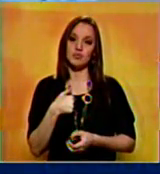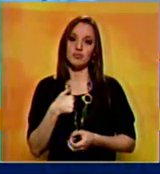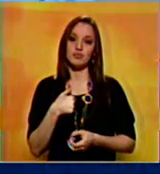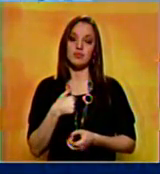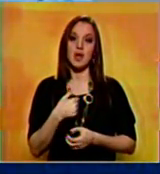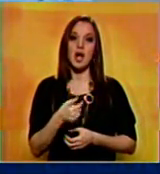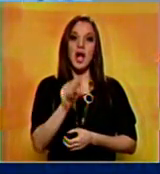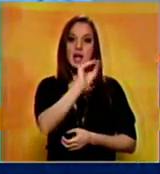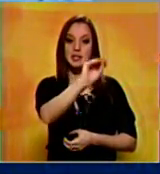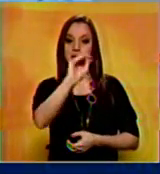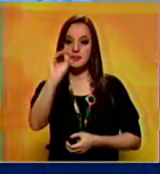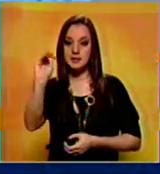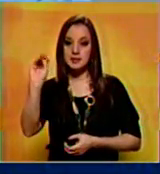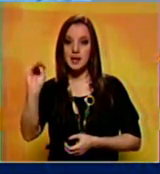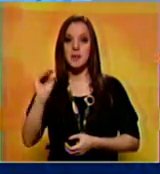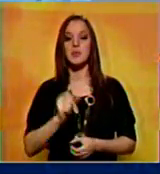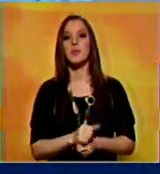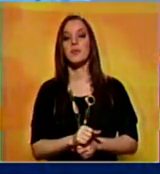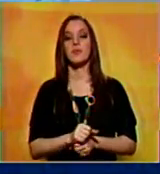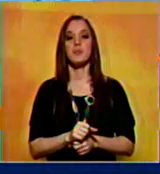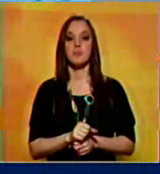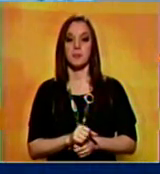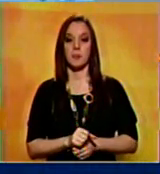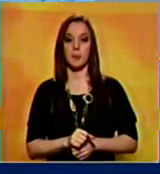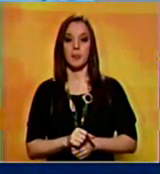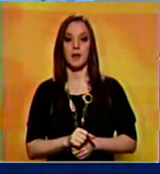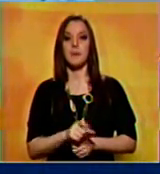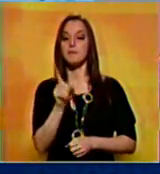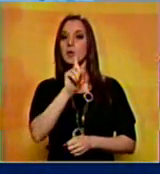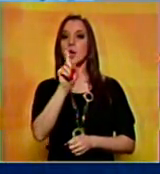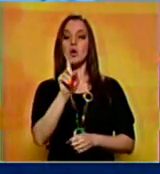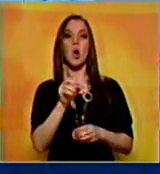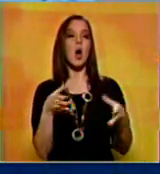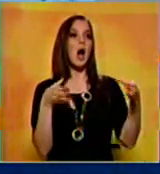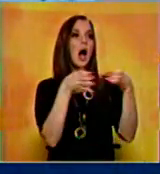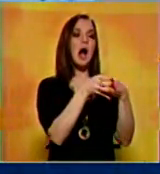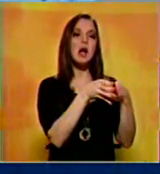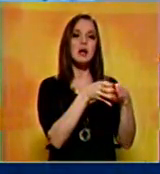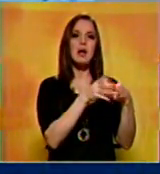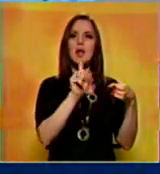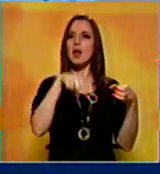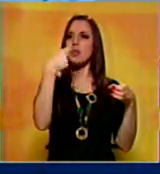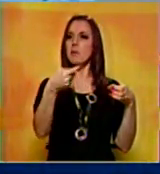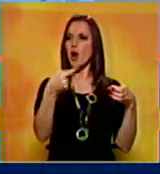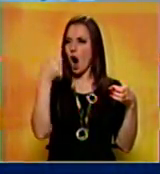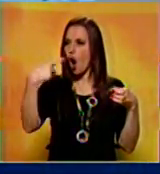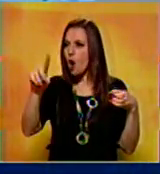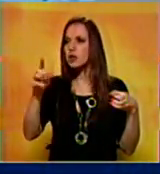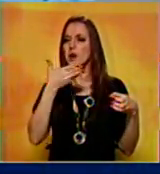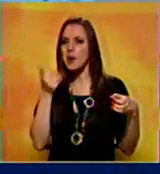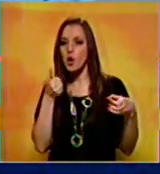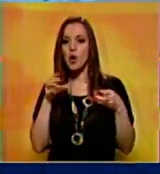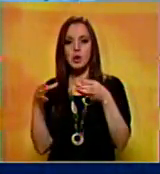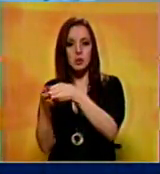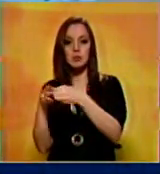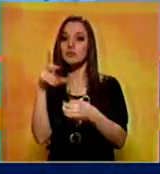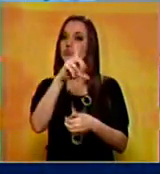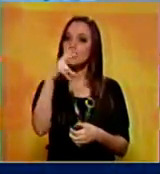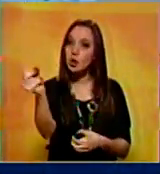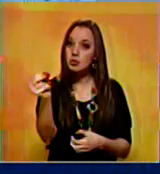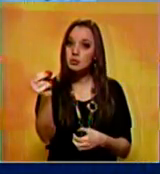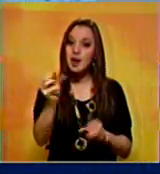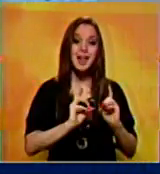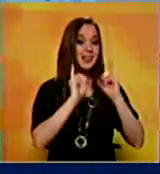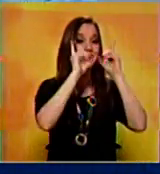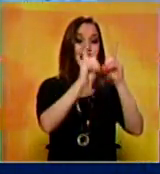a que nos organicemos esta reunión para nuevas reuniones vamos a tomar decisiones vayamos